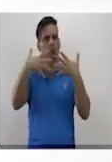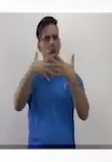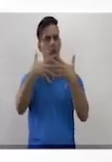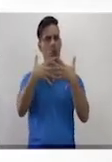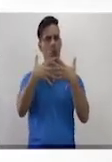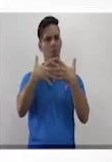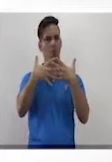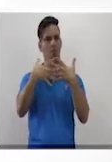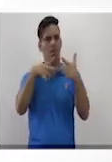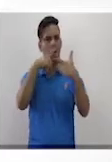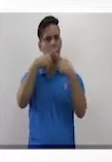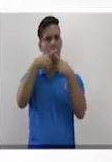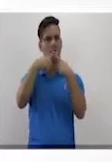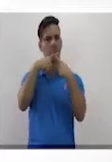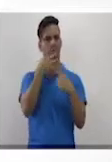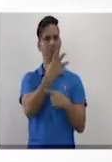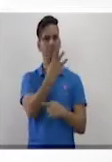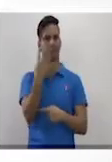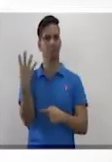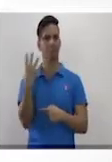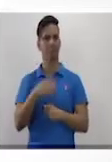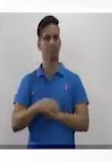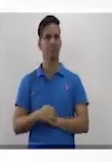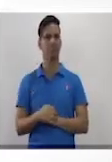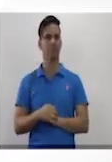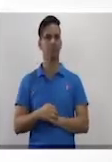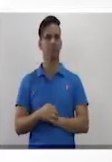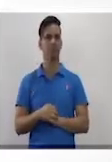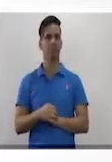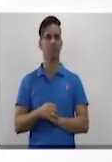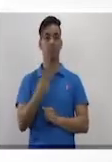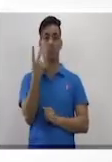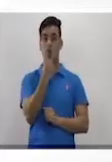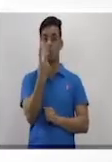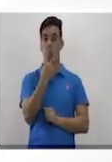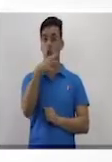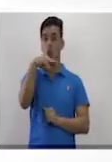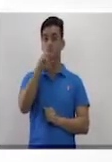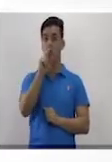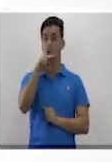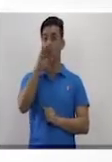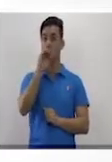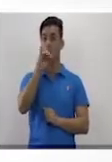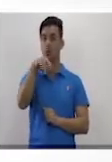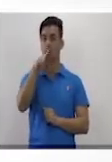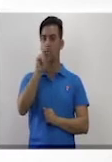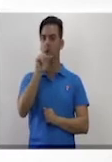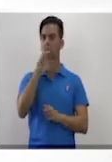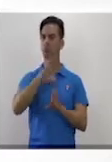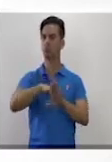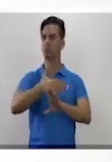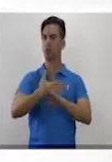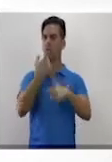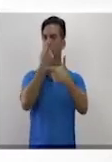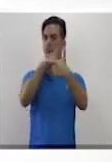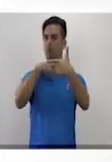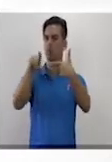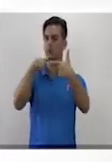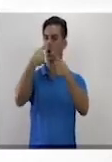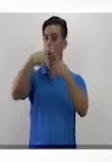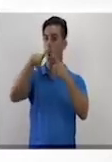En el numerador aparece la adición de dos monomios. Y luego esto hay que dividirlo por otro